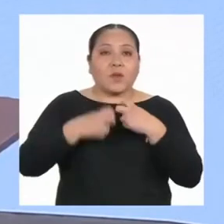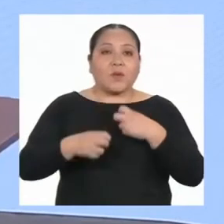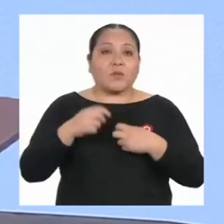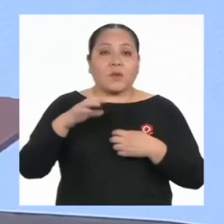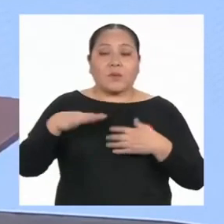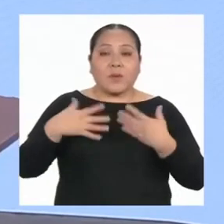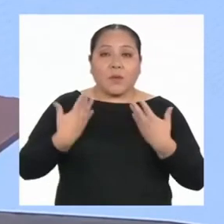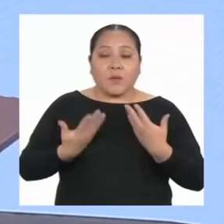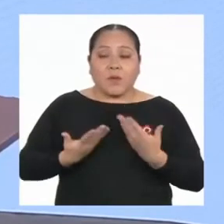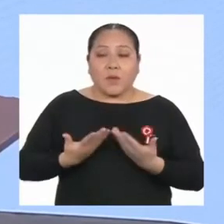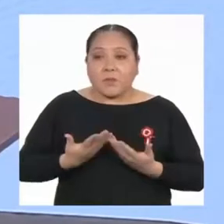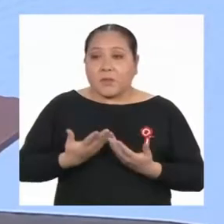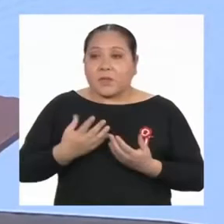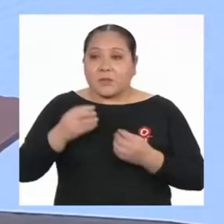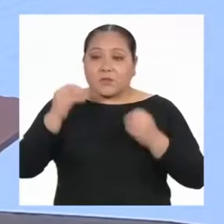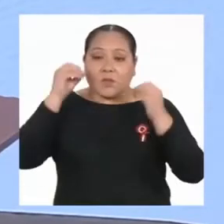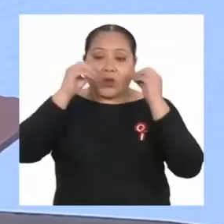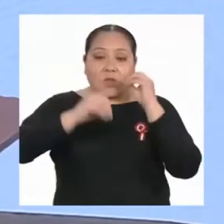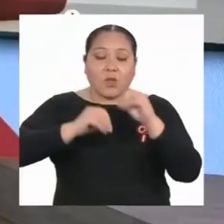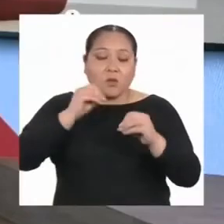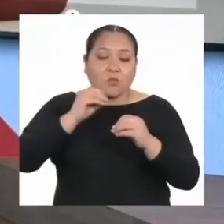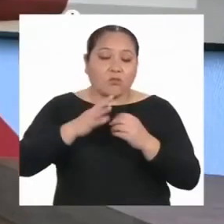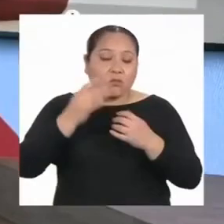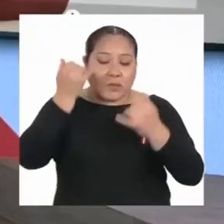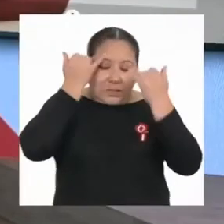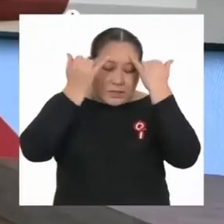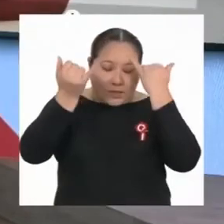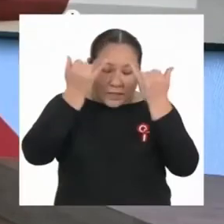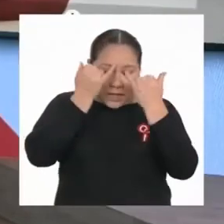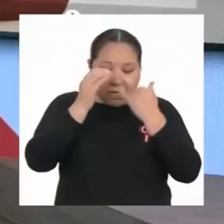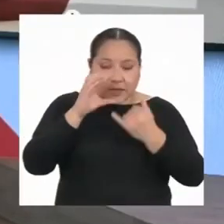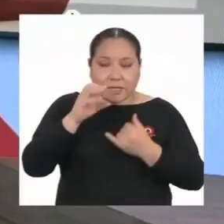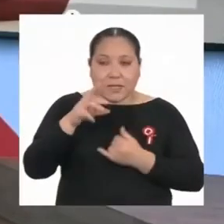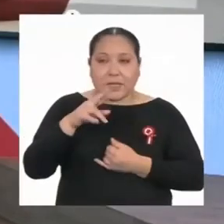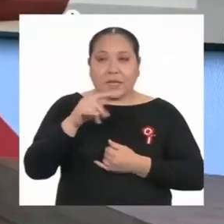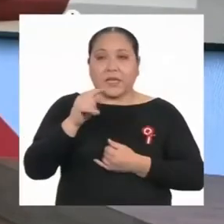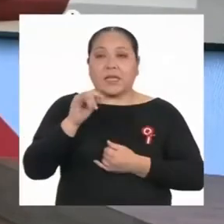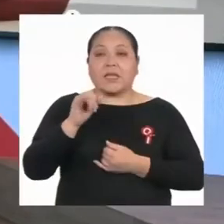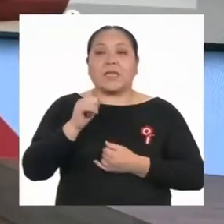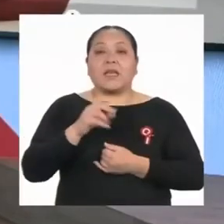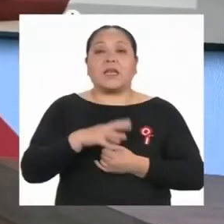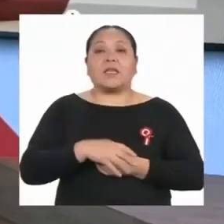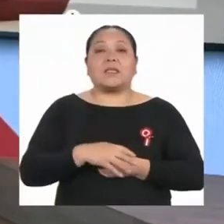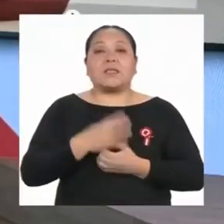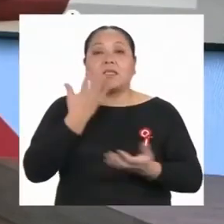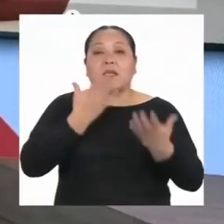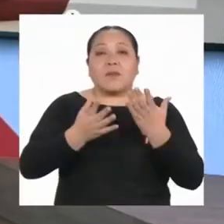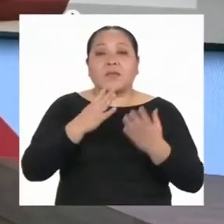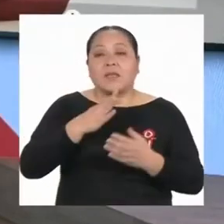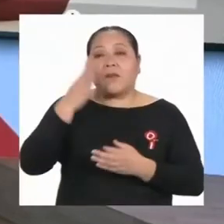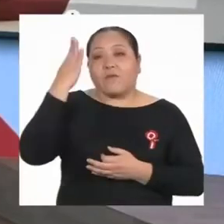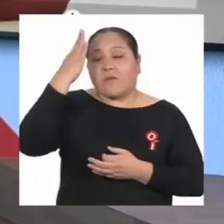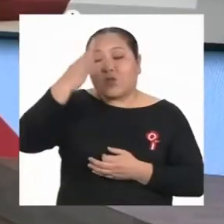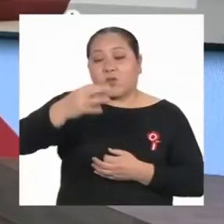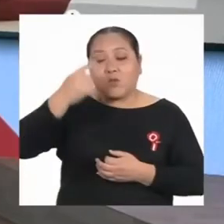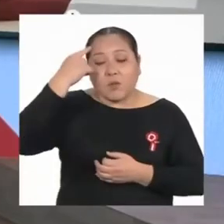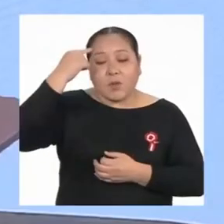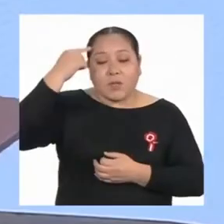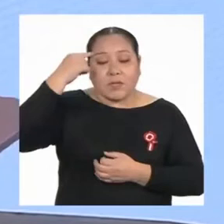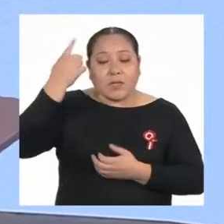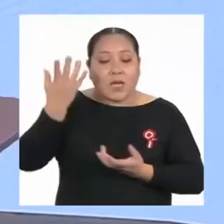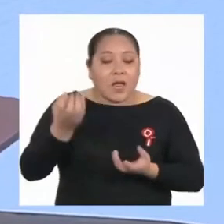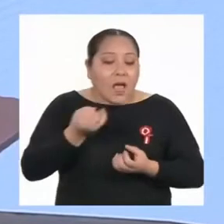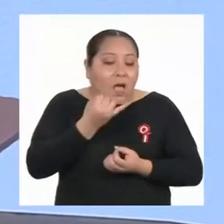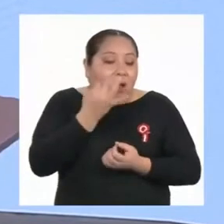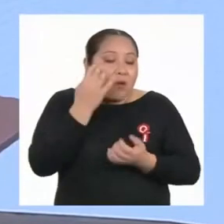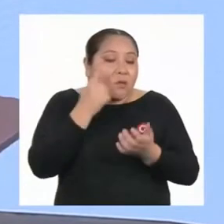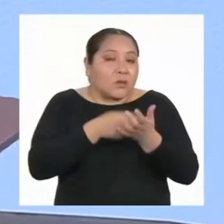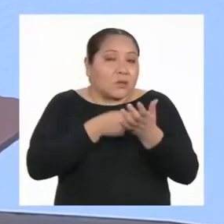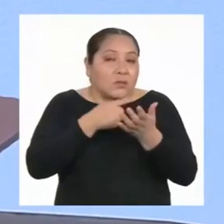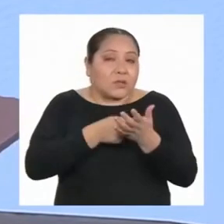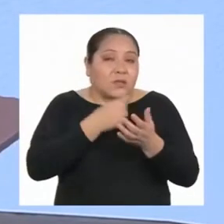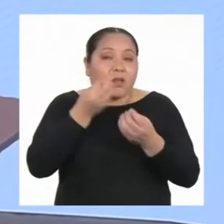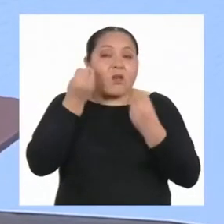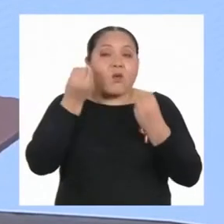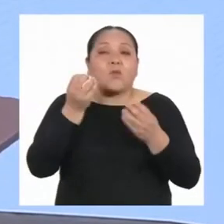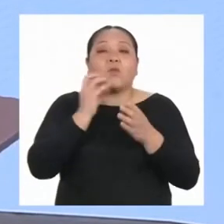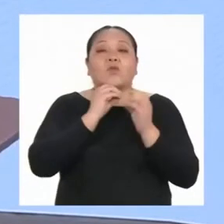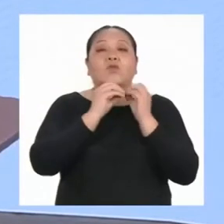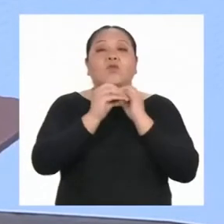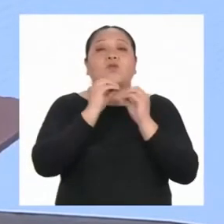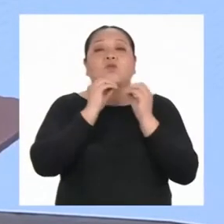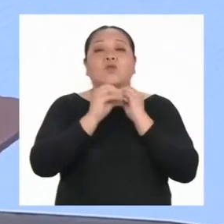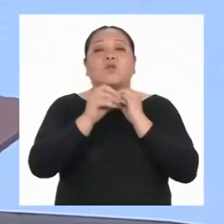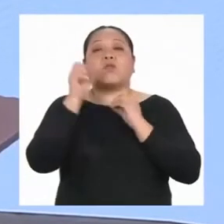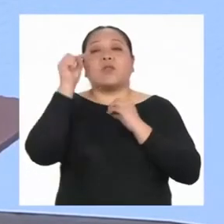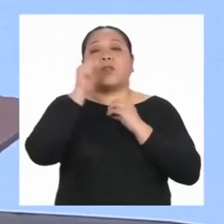que podamos tener una postura crítica y tal vez en el futuro pensar en algunas ideas sobre cómo solucionar el